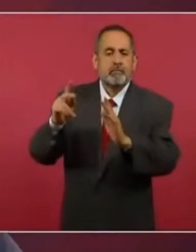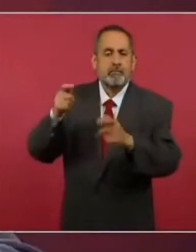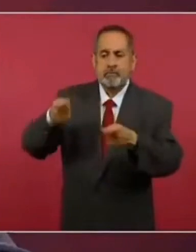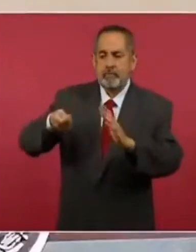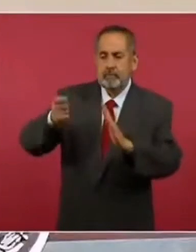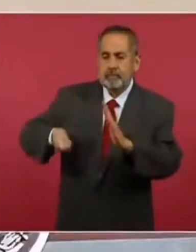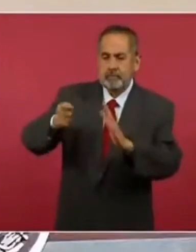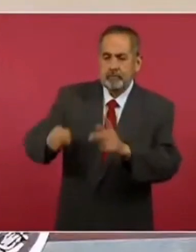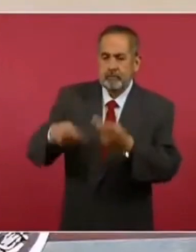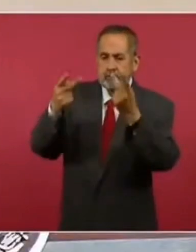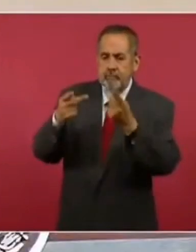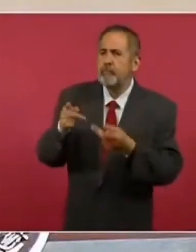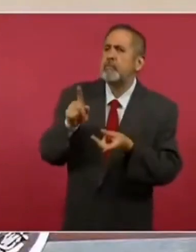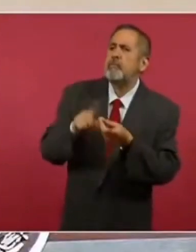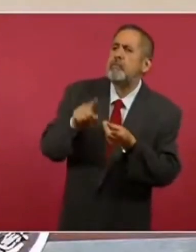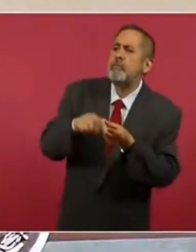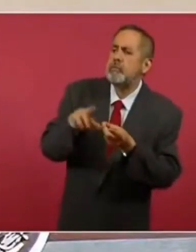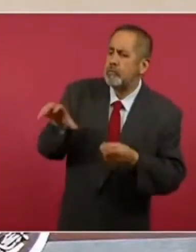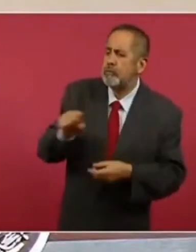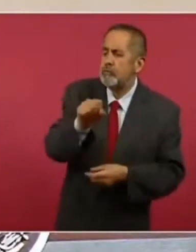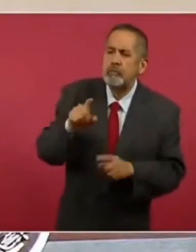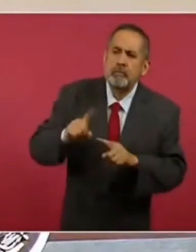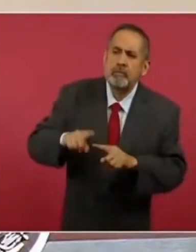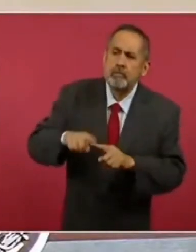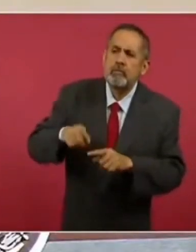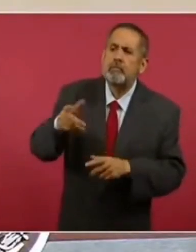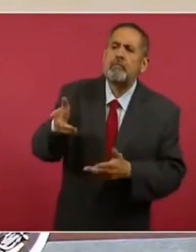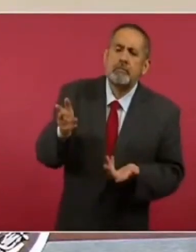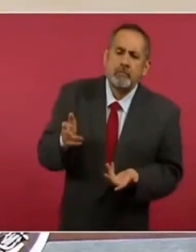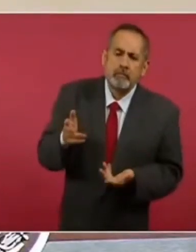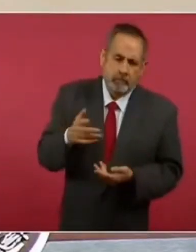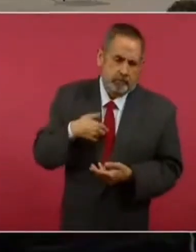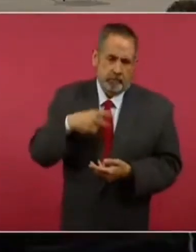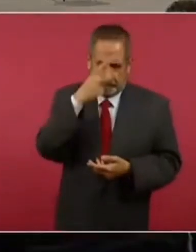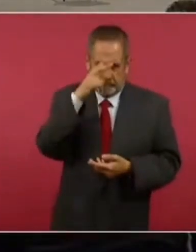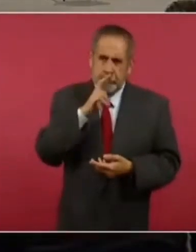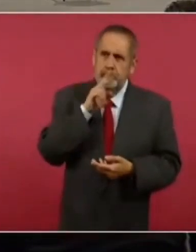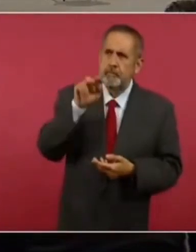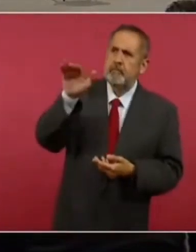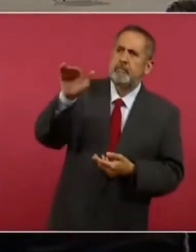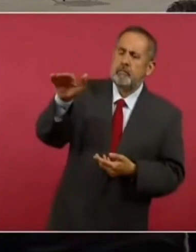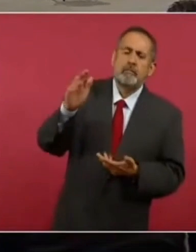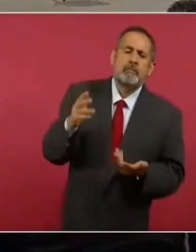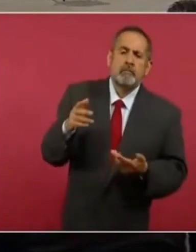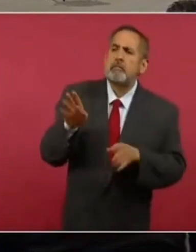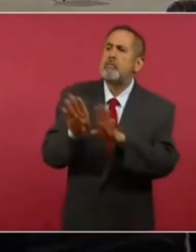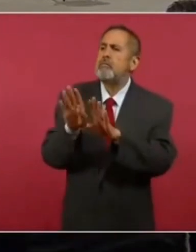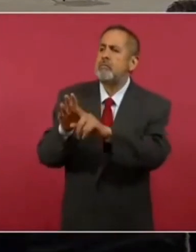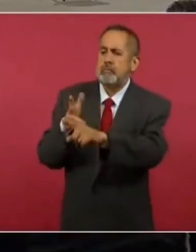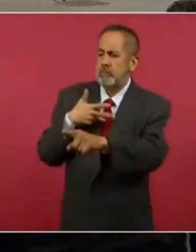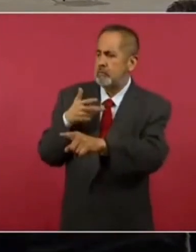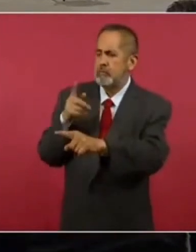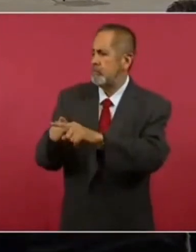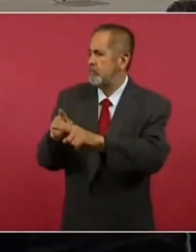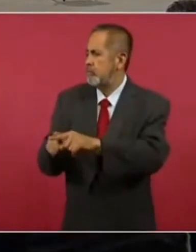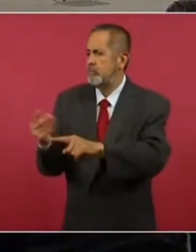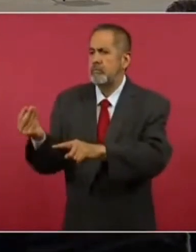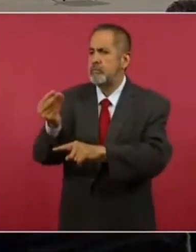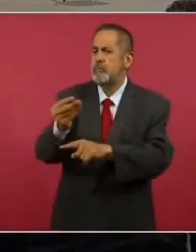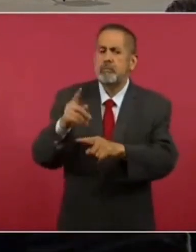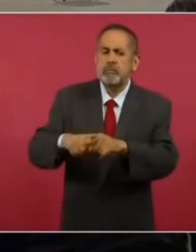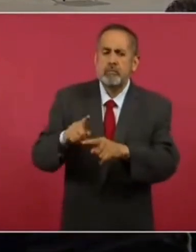digamos, el tránsito de la pieza y cómo es que llegó a manos del presunto